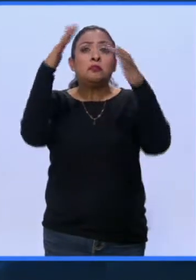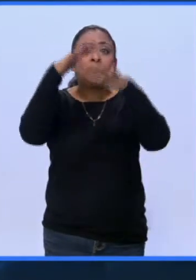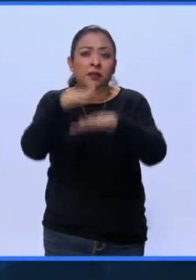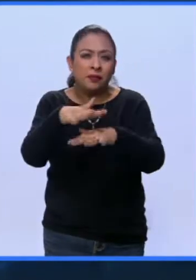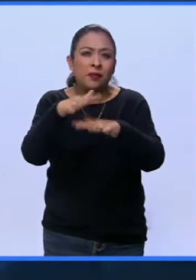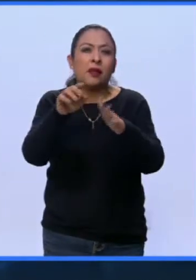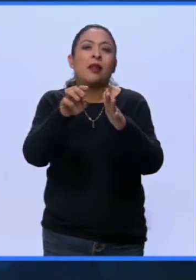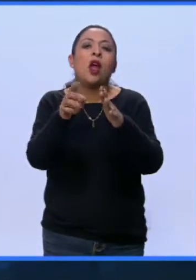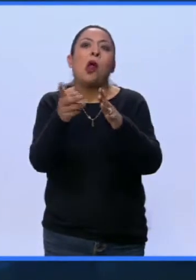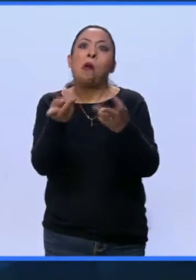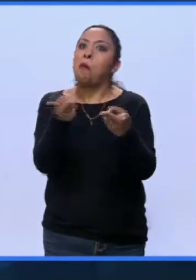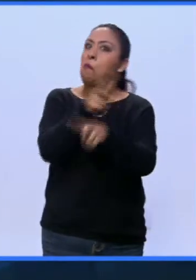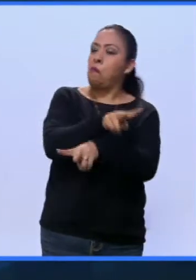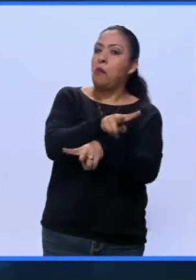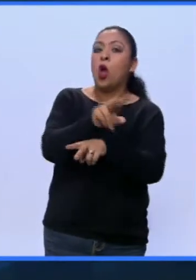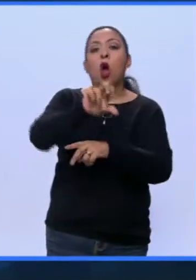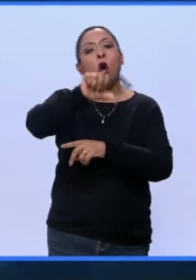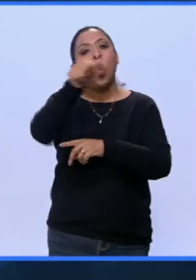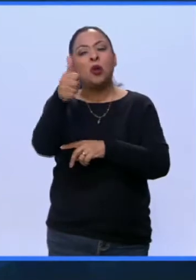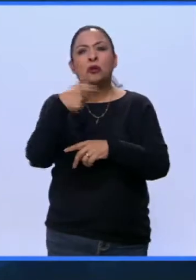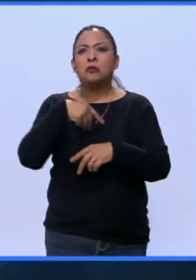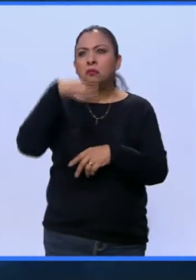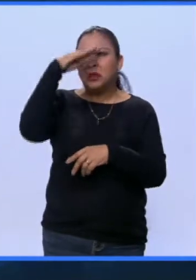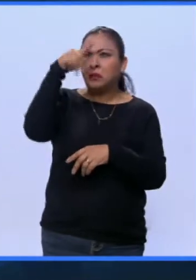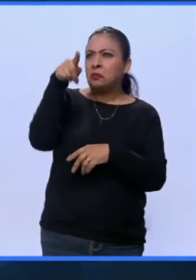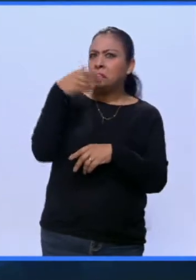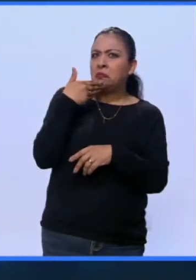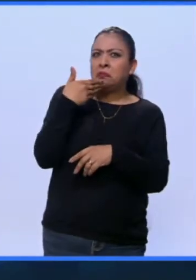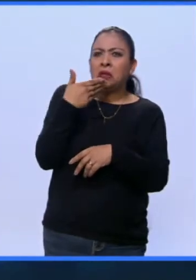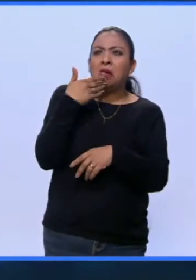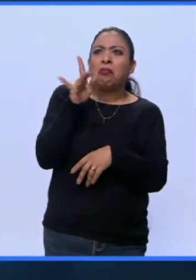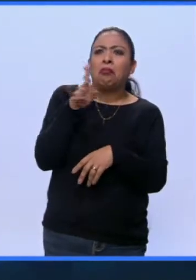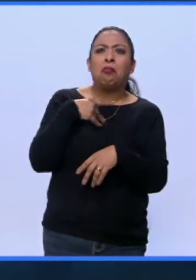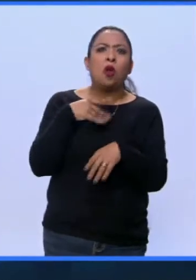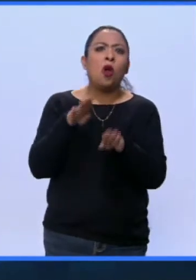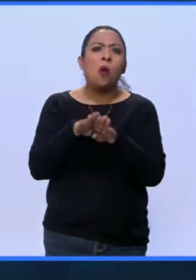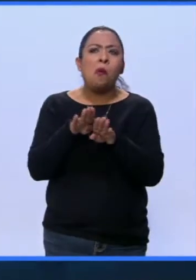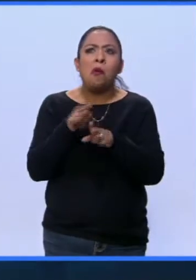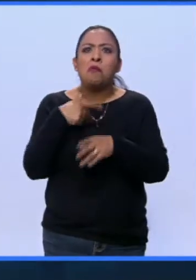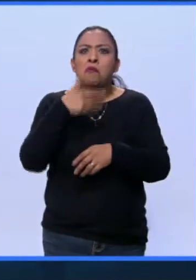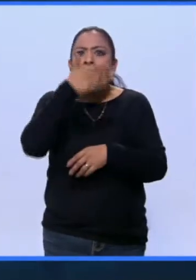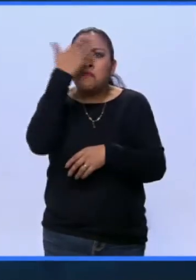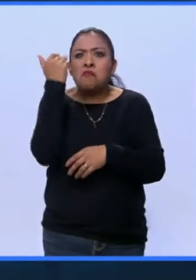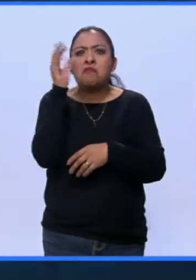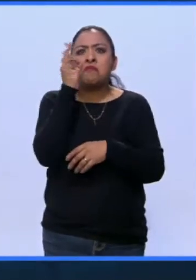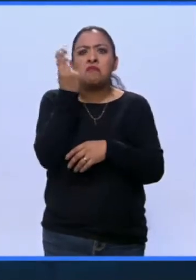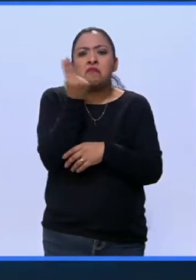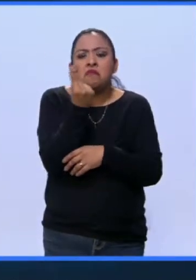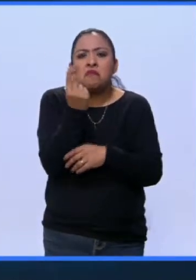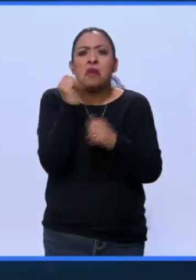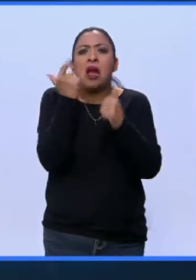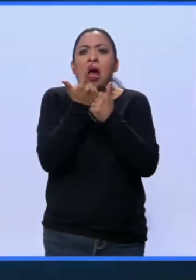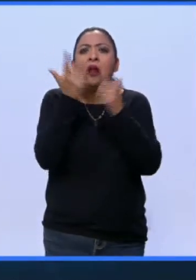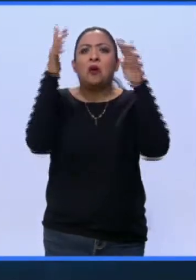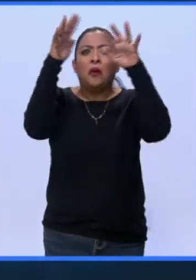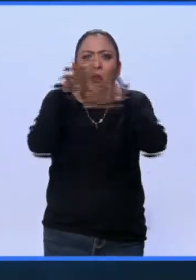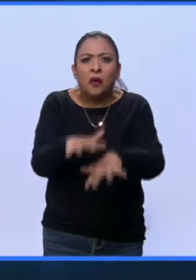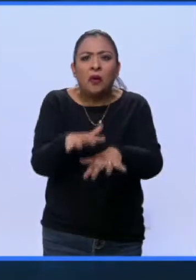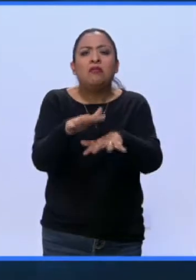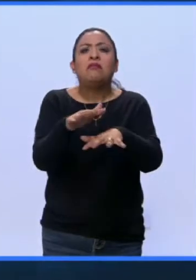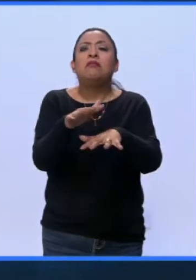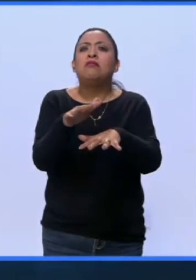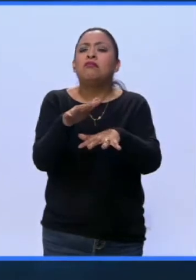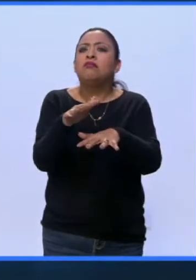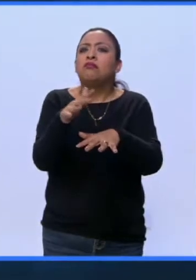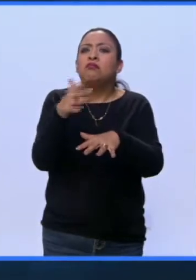la inversa. Edificios que a lo mejor están ahí y no se sabe que es necesaria su demolición y